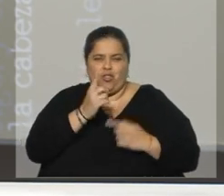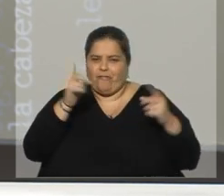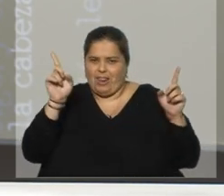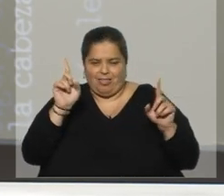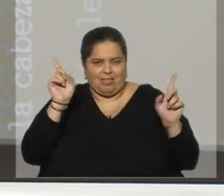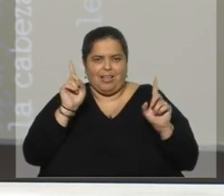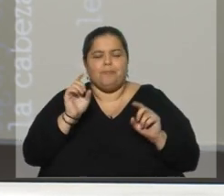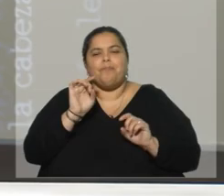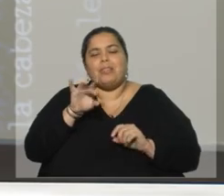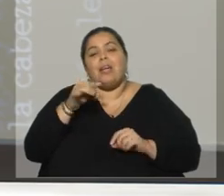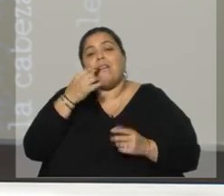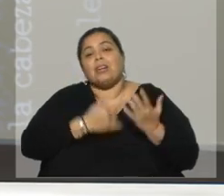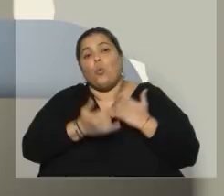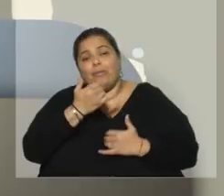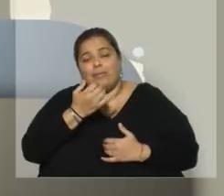de esta nueva técnica.